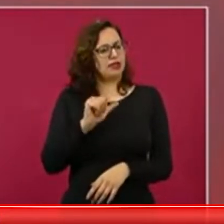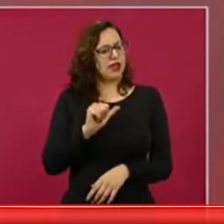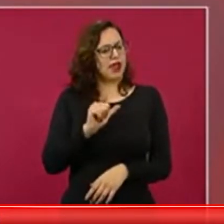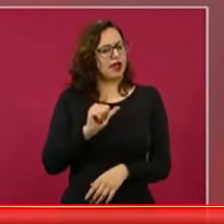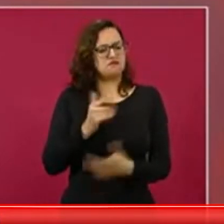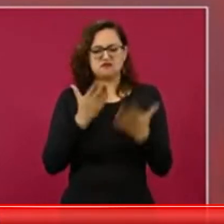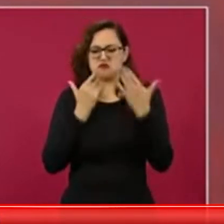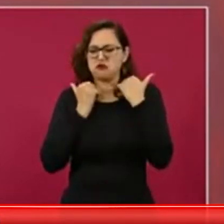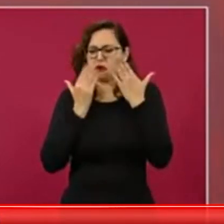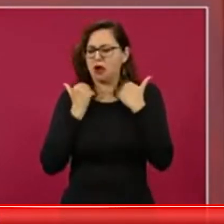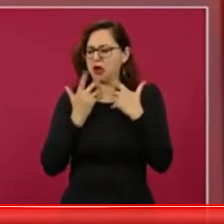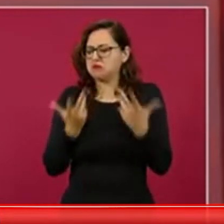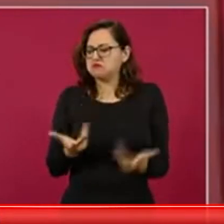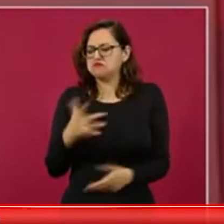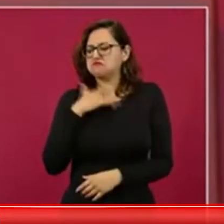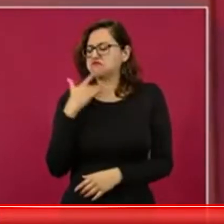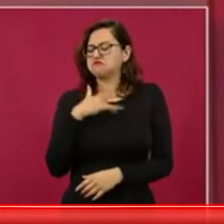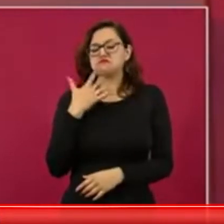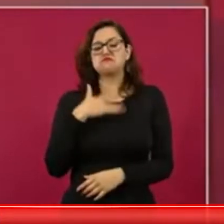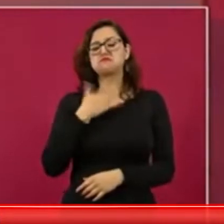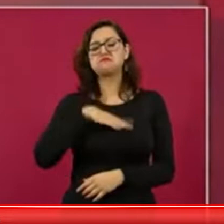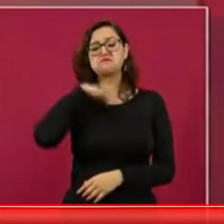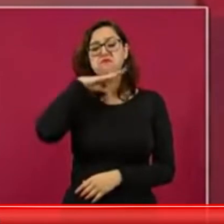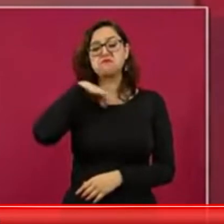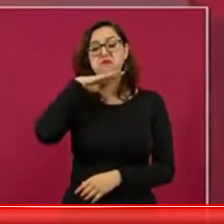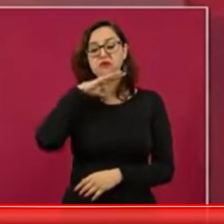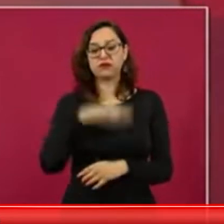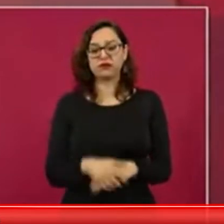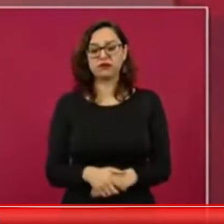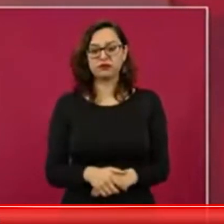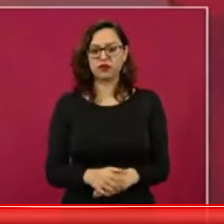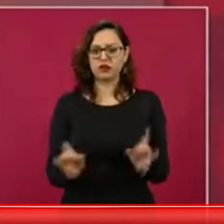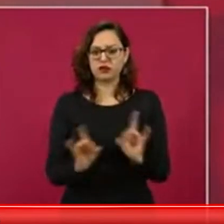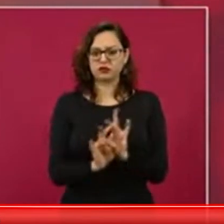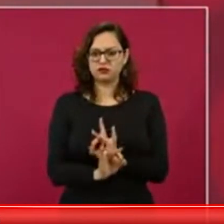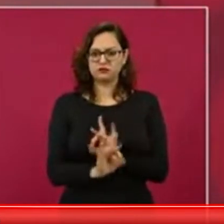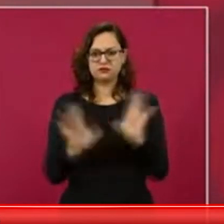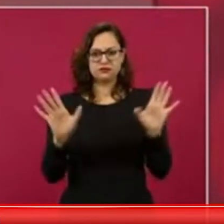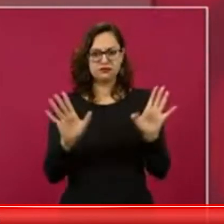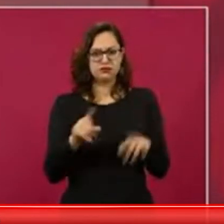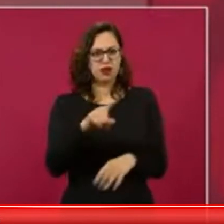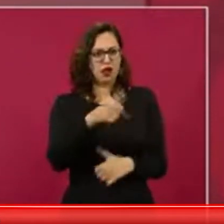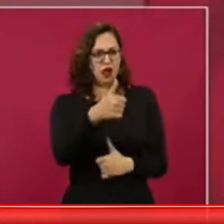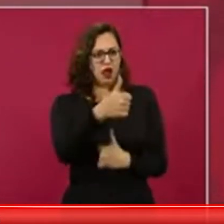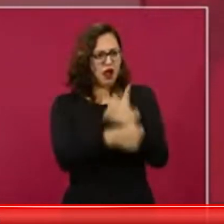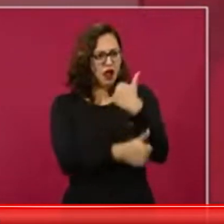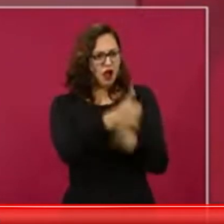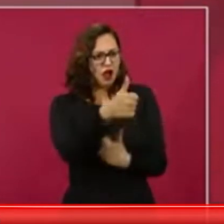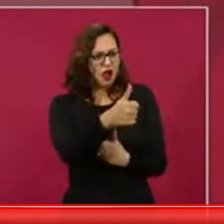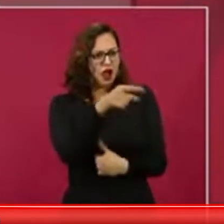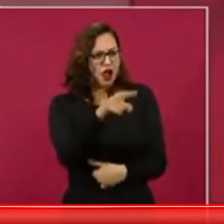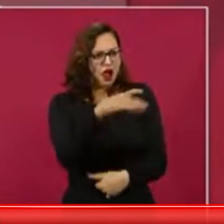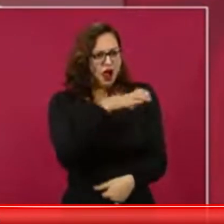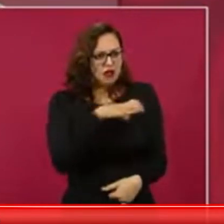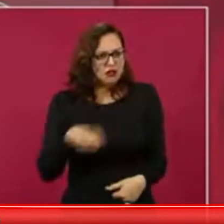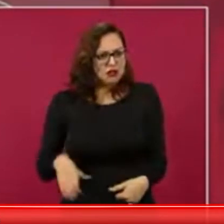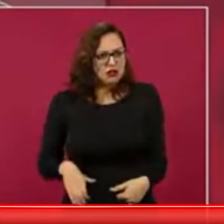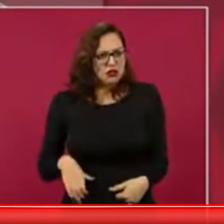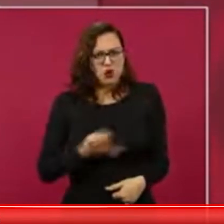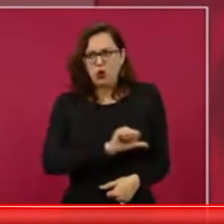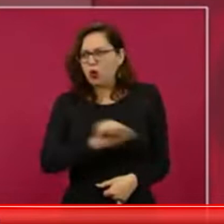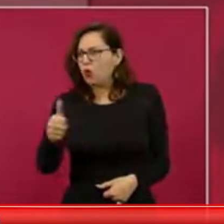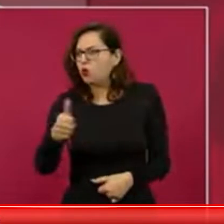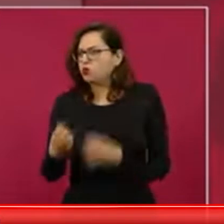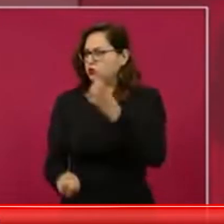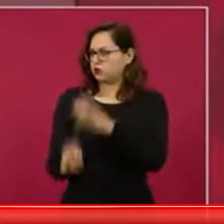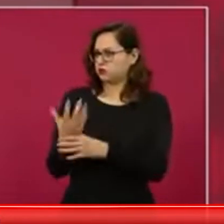porque no era como otros estados en donde